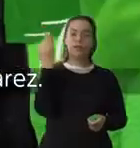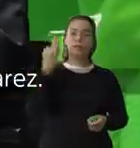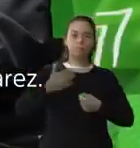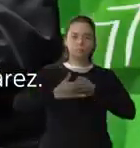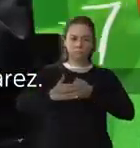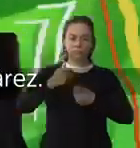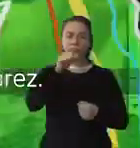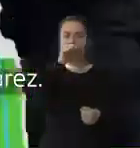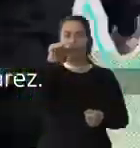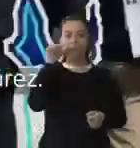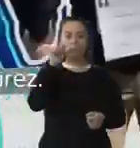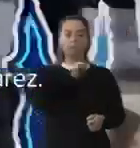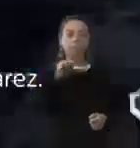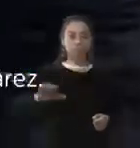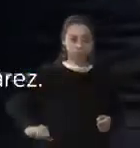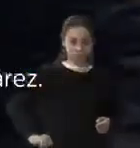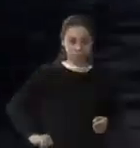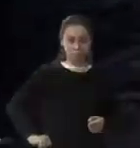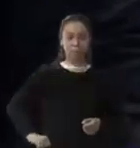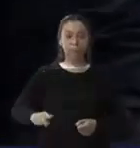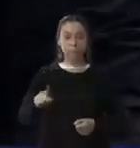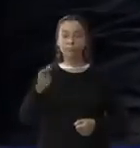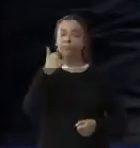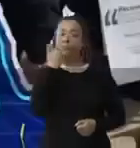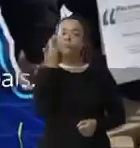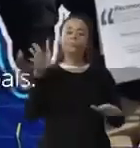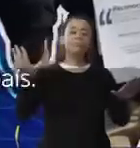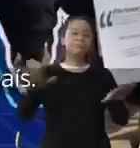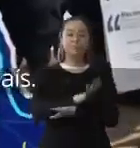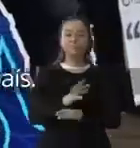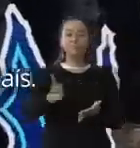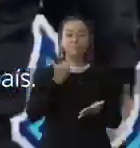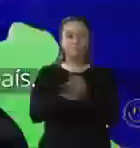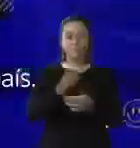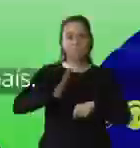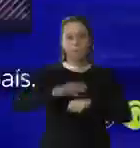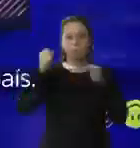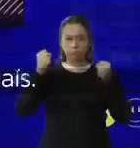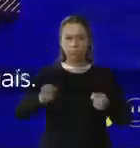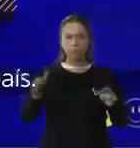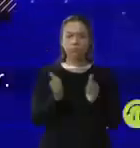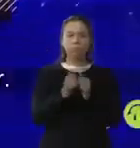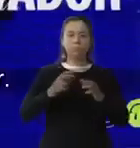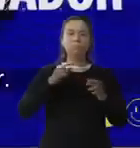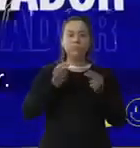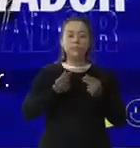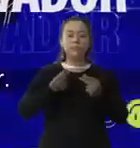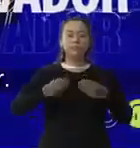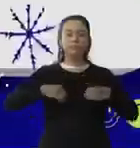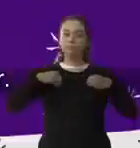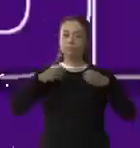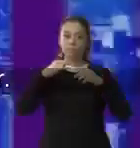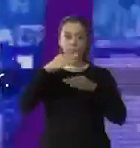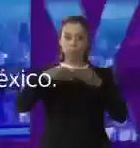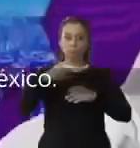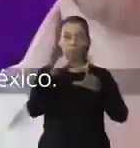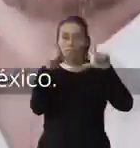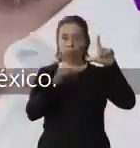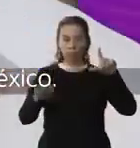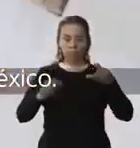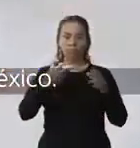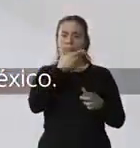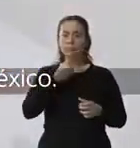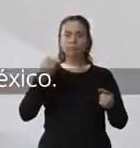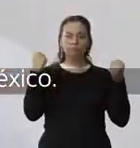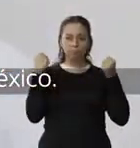y es el actual alcalde en licencia de Benito Juárez. Transformándola en la alcaldía más segura y con mejor calidad de vida del país. Es un hombre fuerte, moderno e innovador. Y está